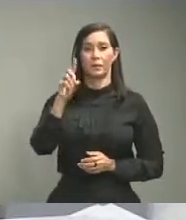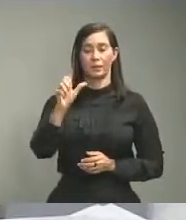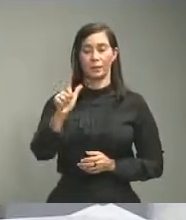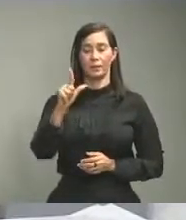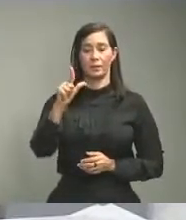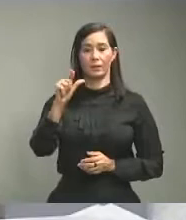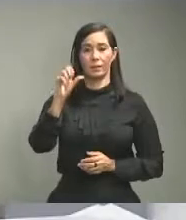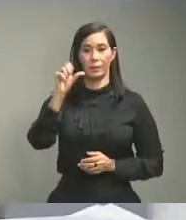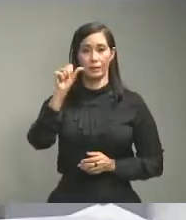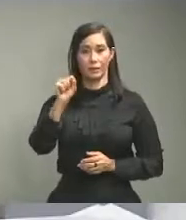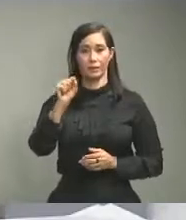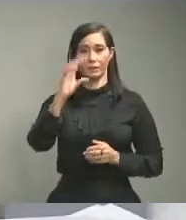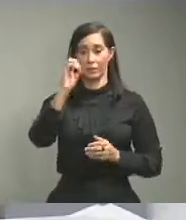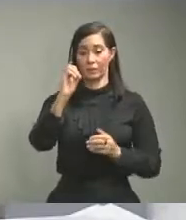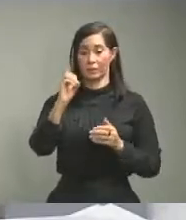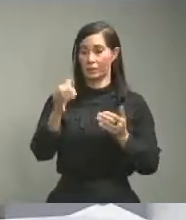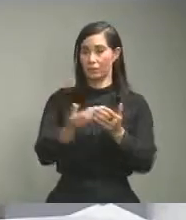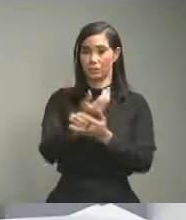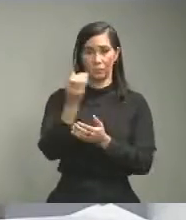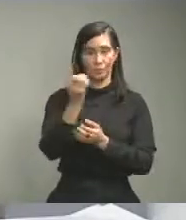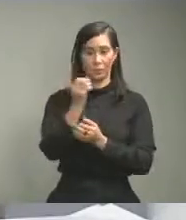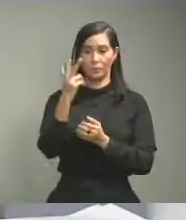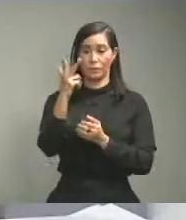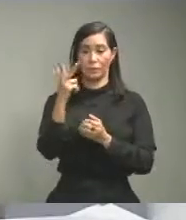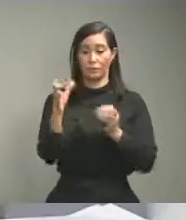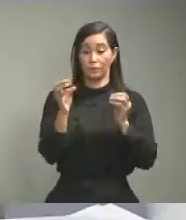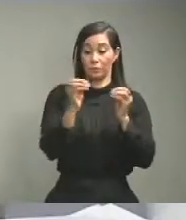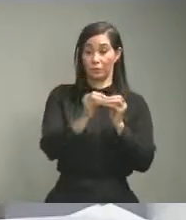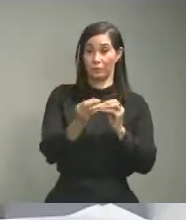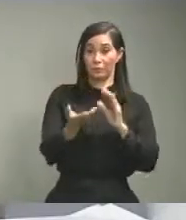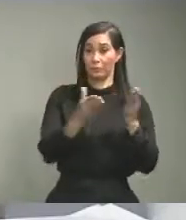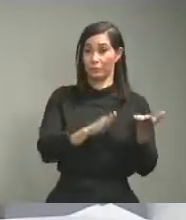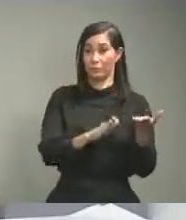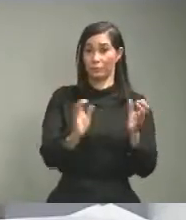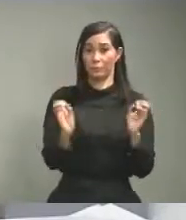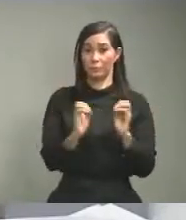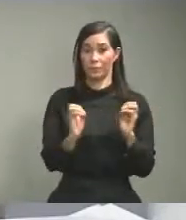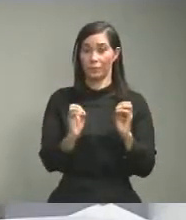nuevos 3 acumulados 0 fallecimientos